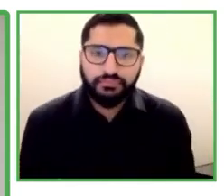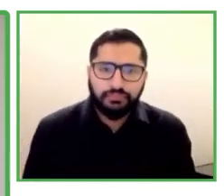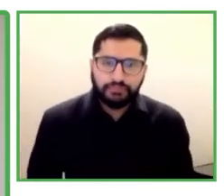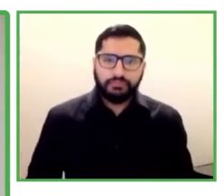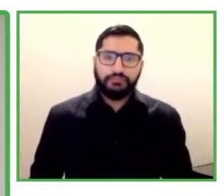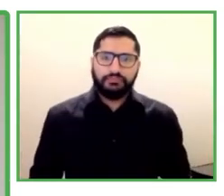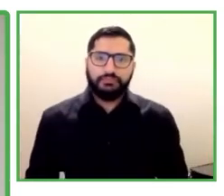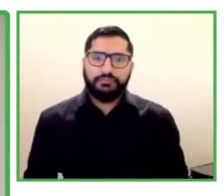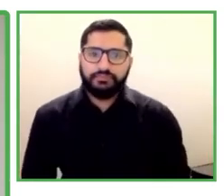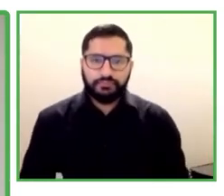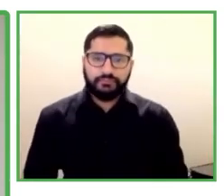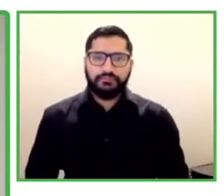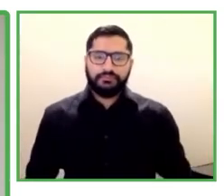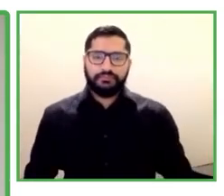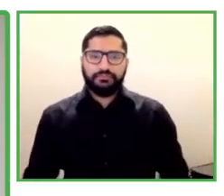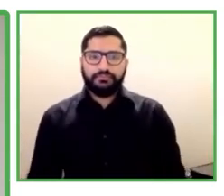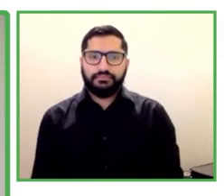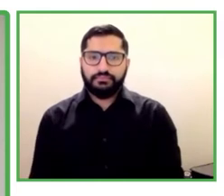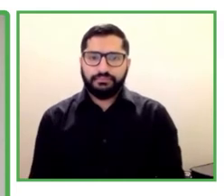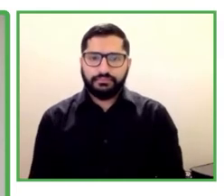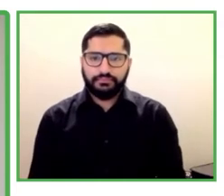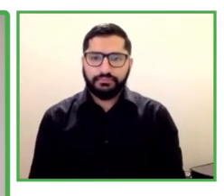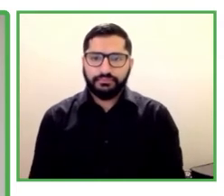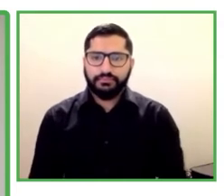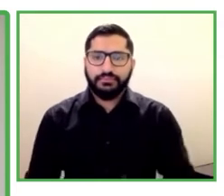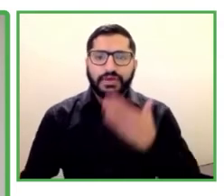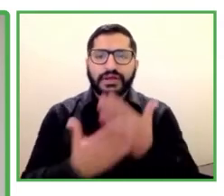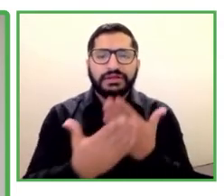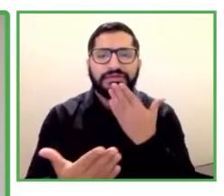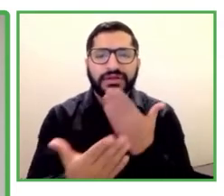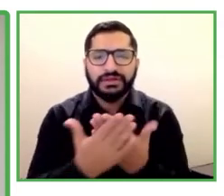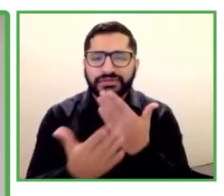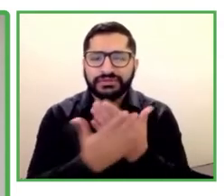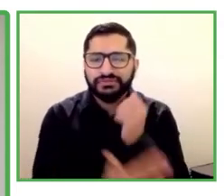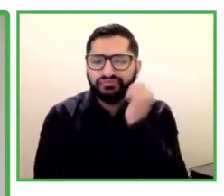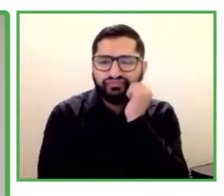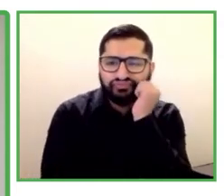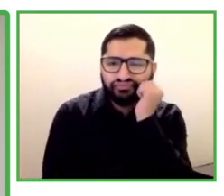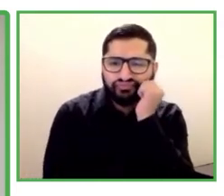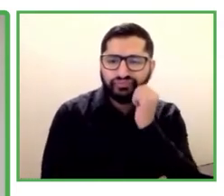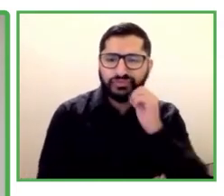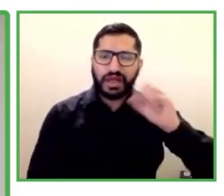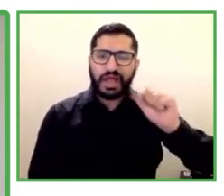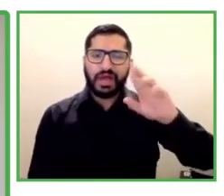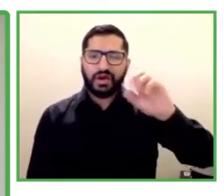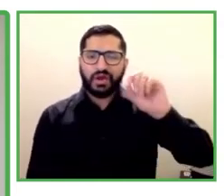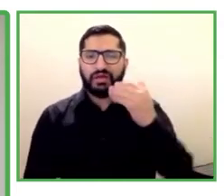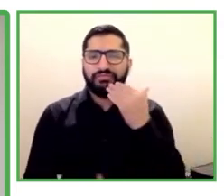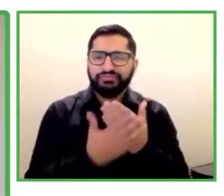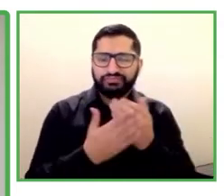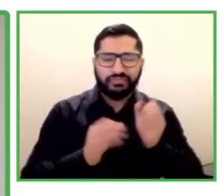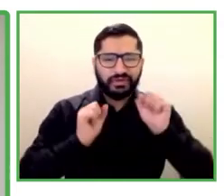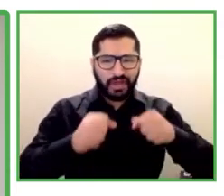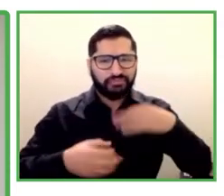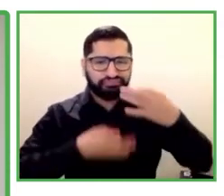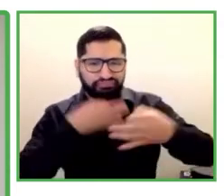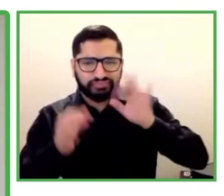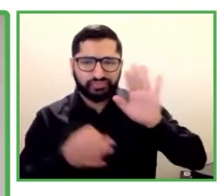Muchas gracias, querida Carola, por tus amables palabras y por tu apoyo invaluable